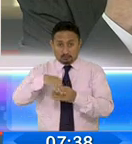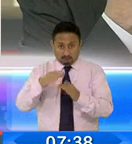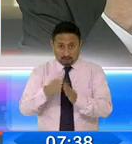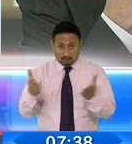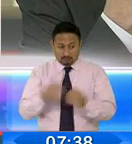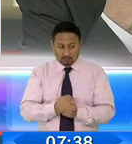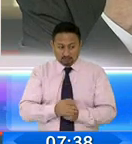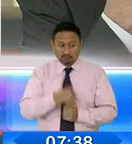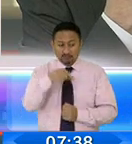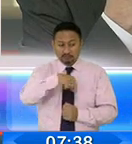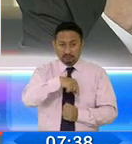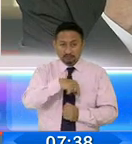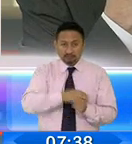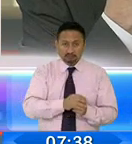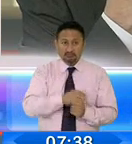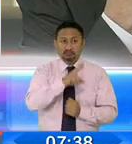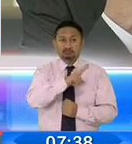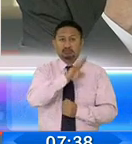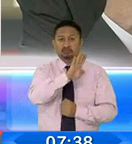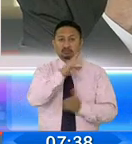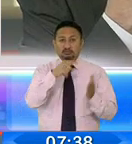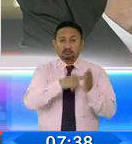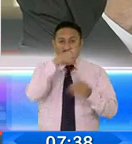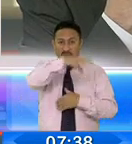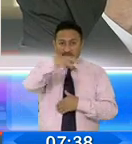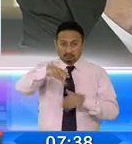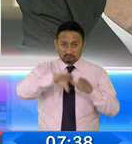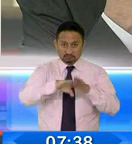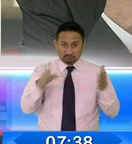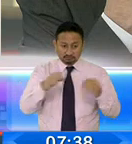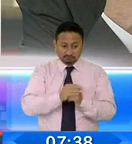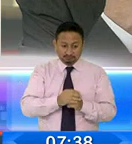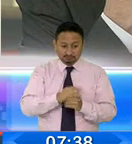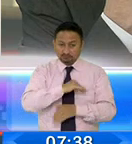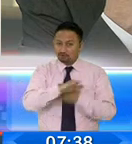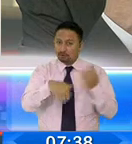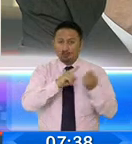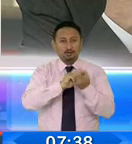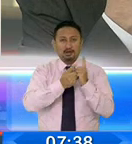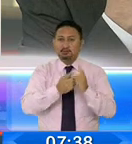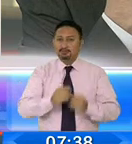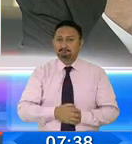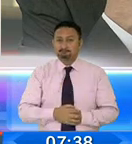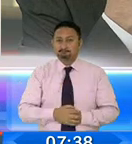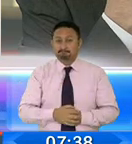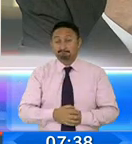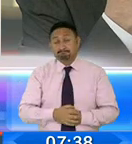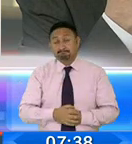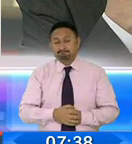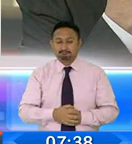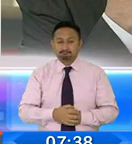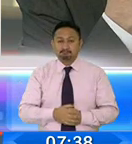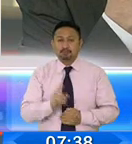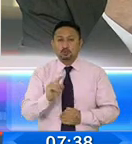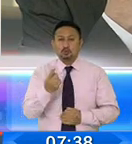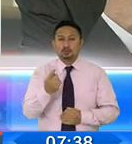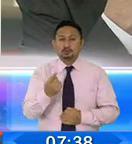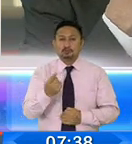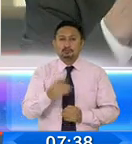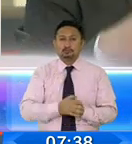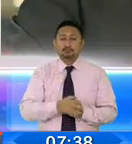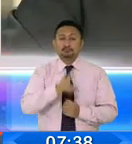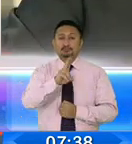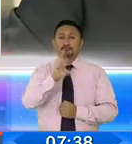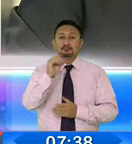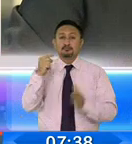aperturarían las urnas de las 24 provincias, cambia totalmente el tablero electoral. Si solamente se aperturarían las 20